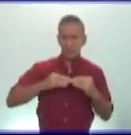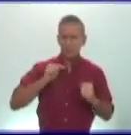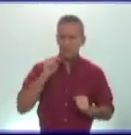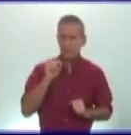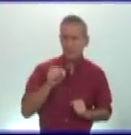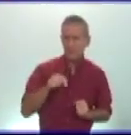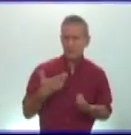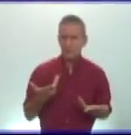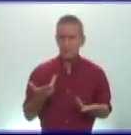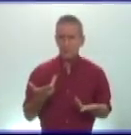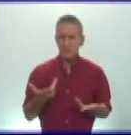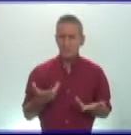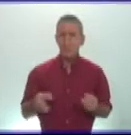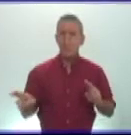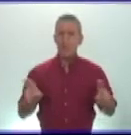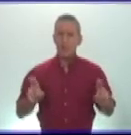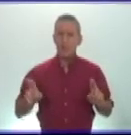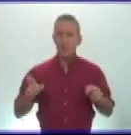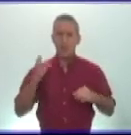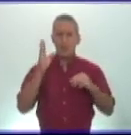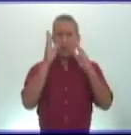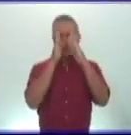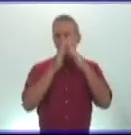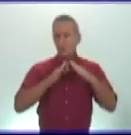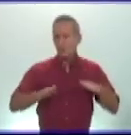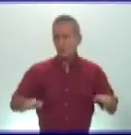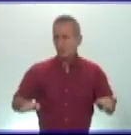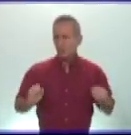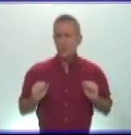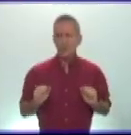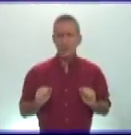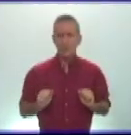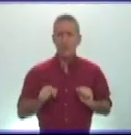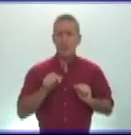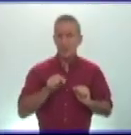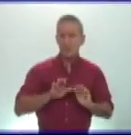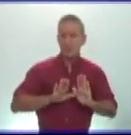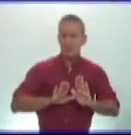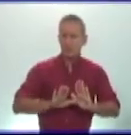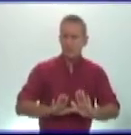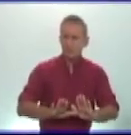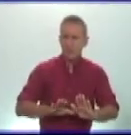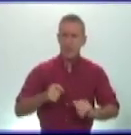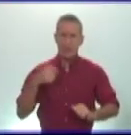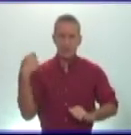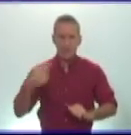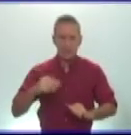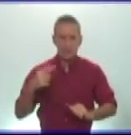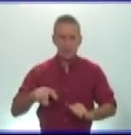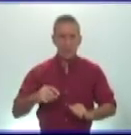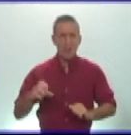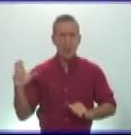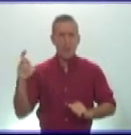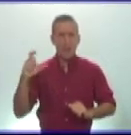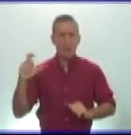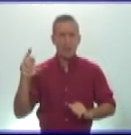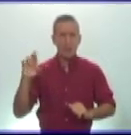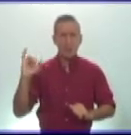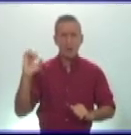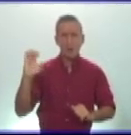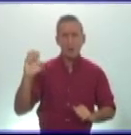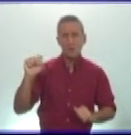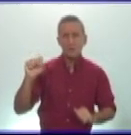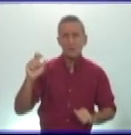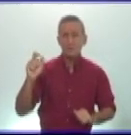se trajo un acuerdo de paz por medio del cual se detuvieron los maltratos a los cristianos y se estableció